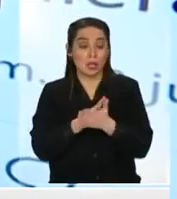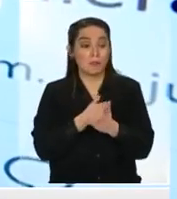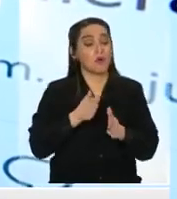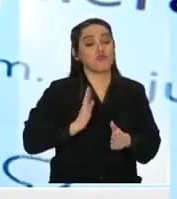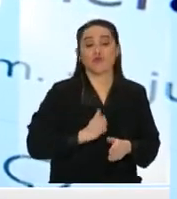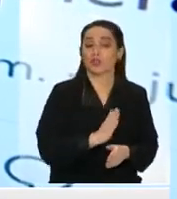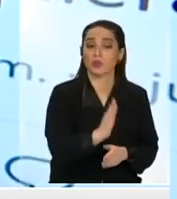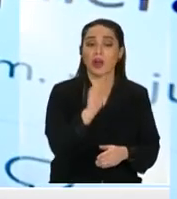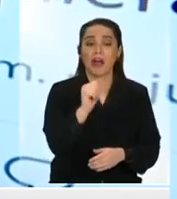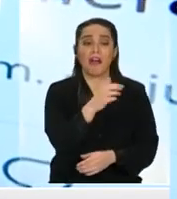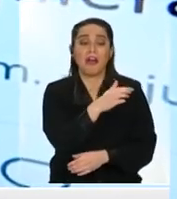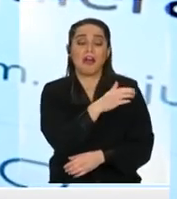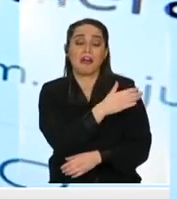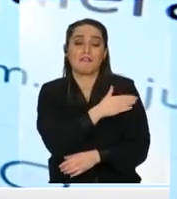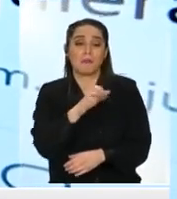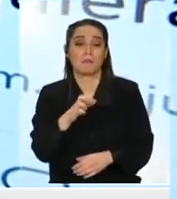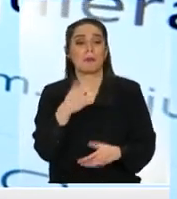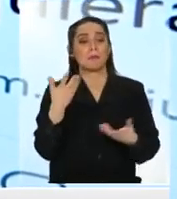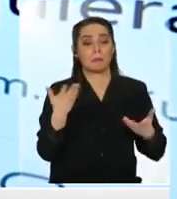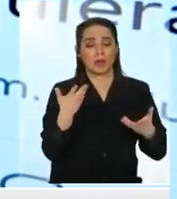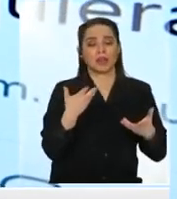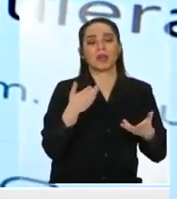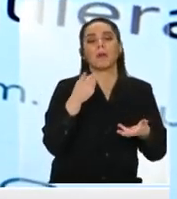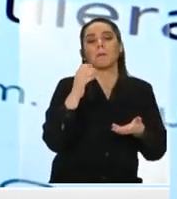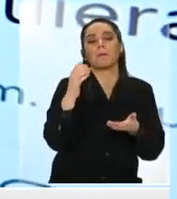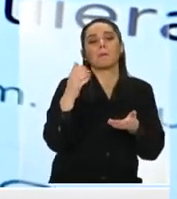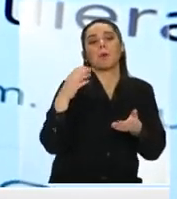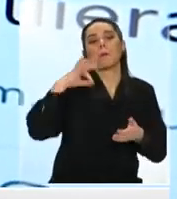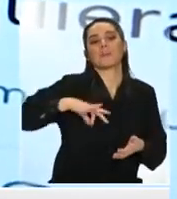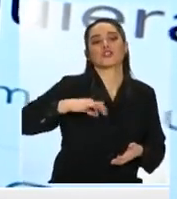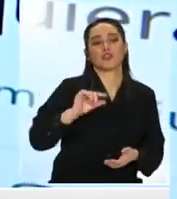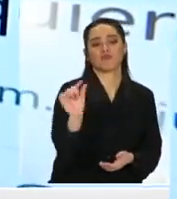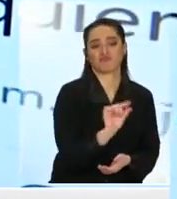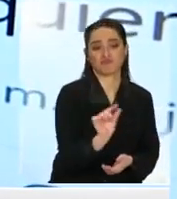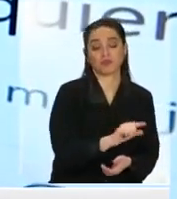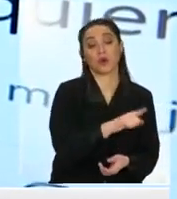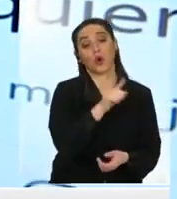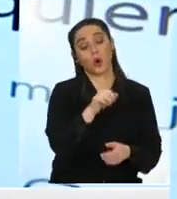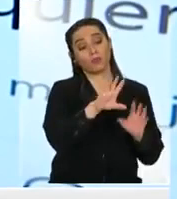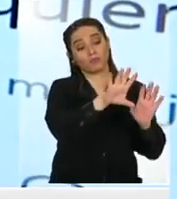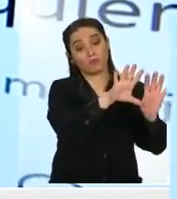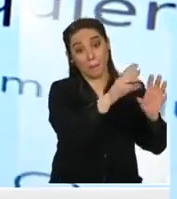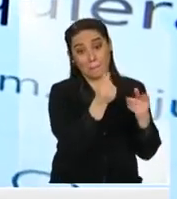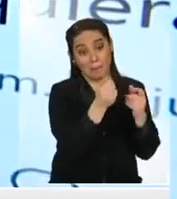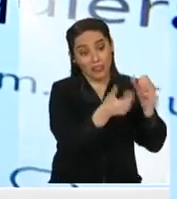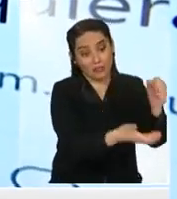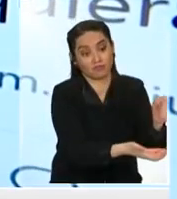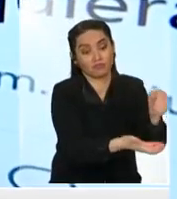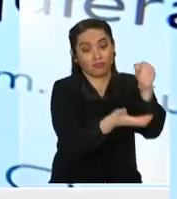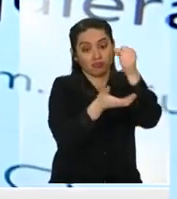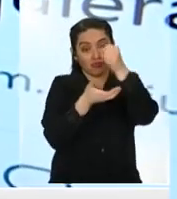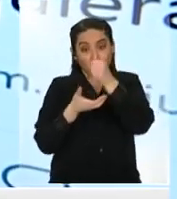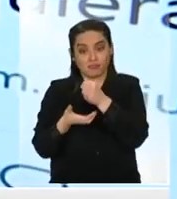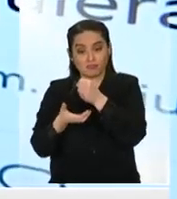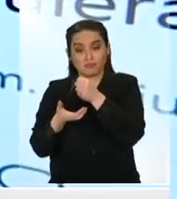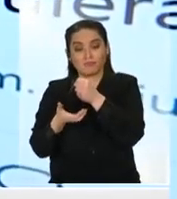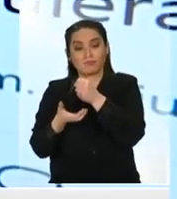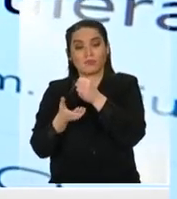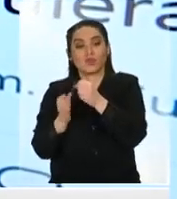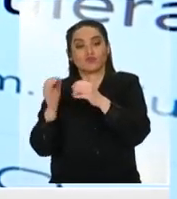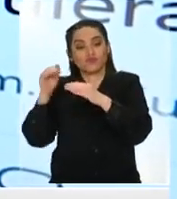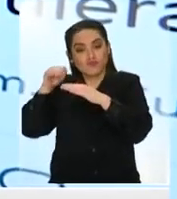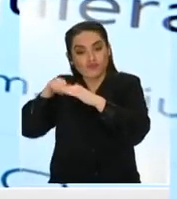le siga pagando pensiones miserables. Pueden retirarla y llevarla al fondo que nosotros vamos a tener, ¿no?